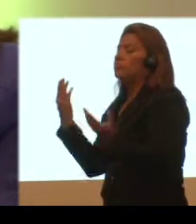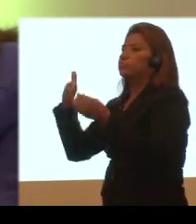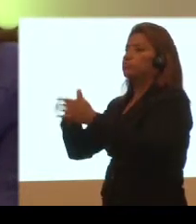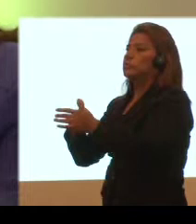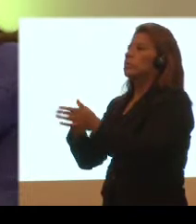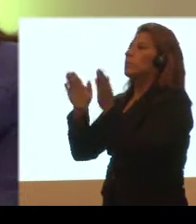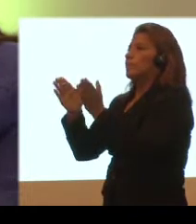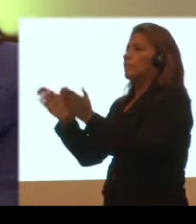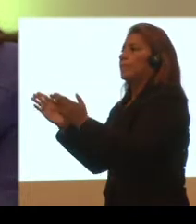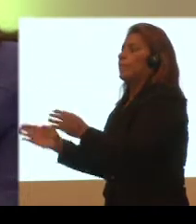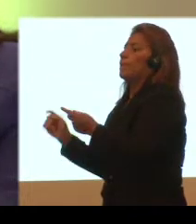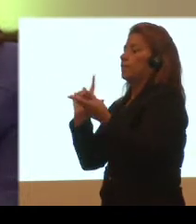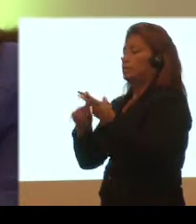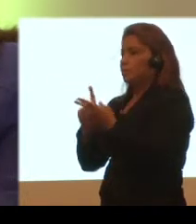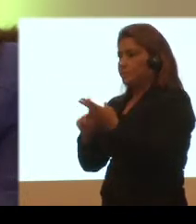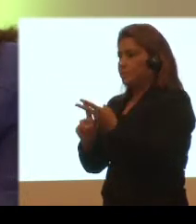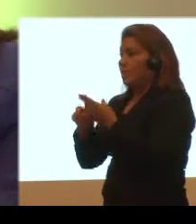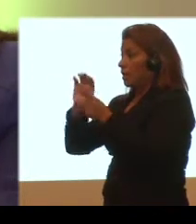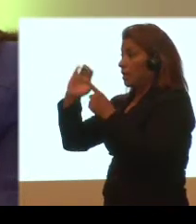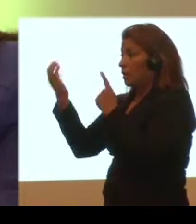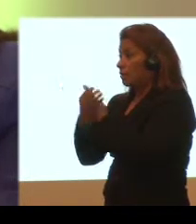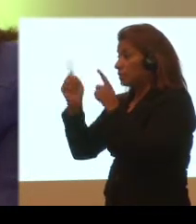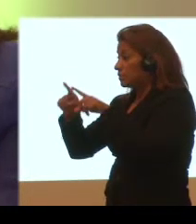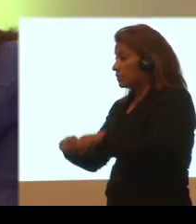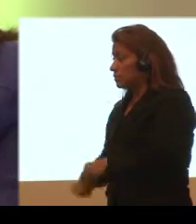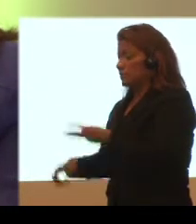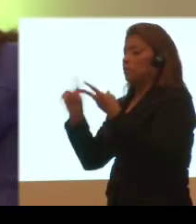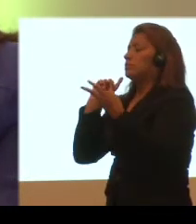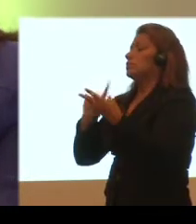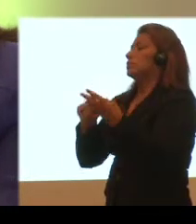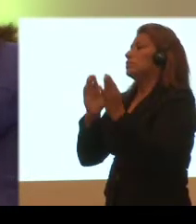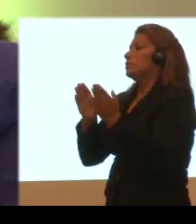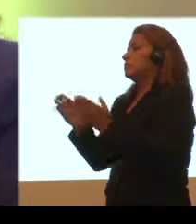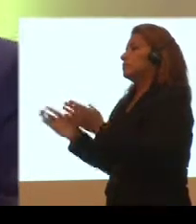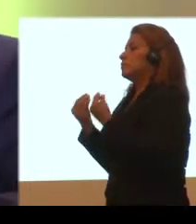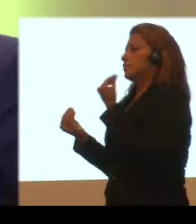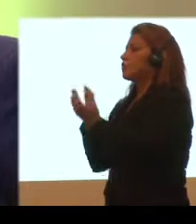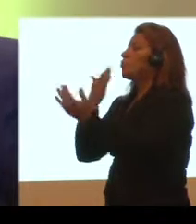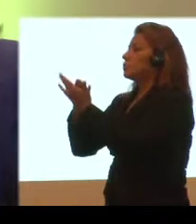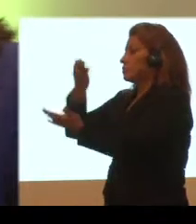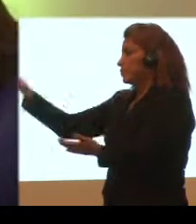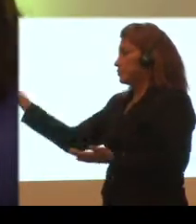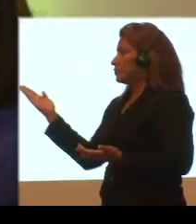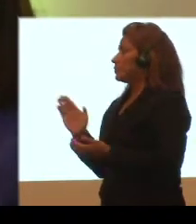al marco de acción de Yogo, a la Convención de Cambio Climático y a los objetivos de desarrollo del milenio. Gracias.